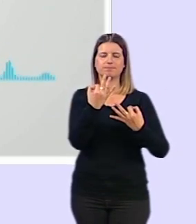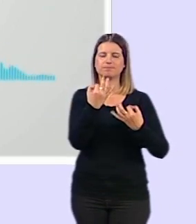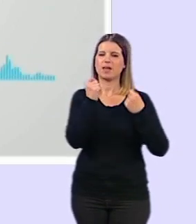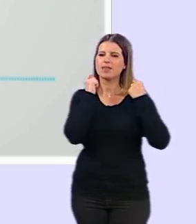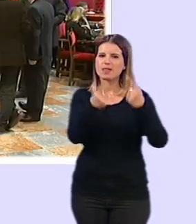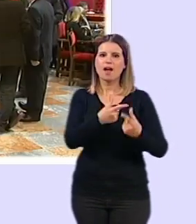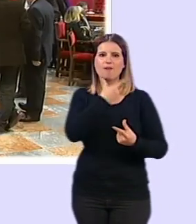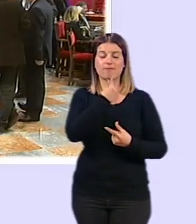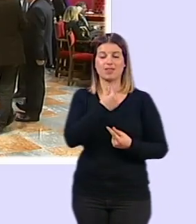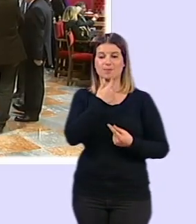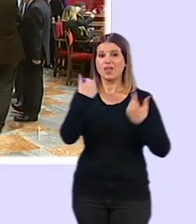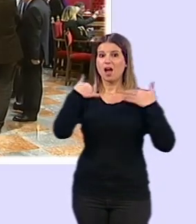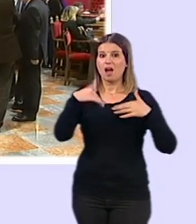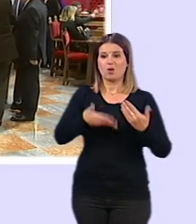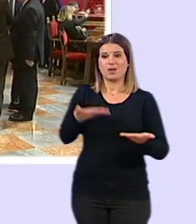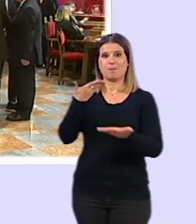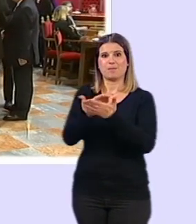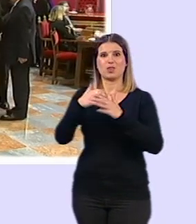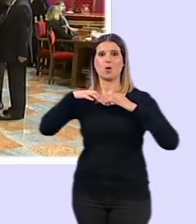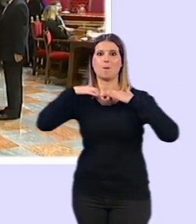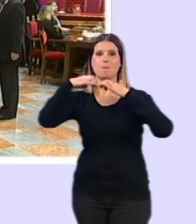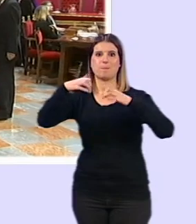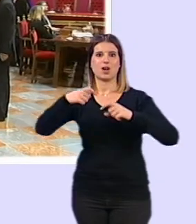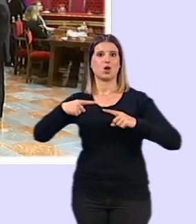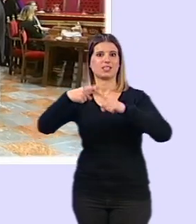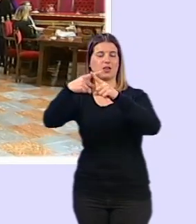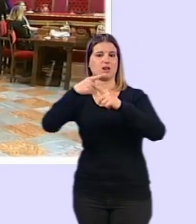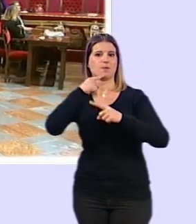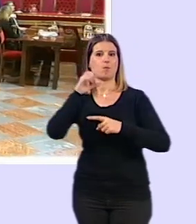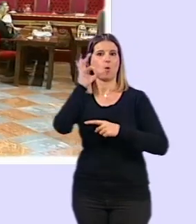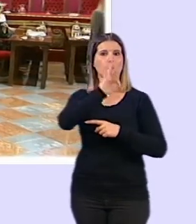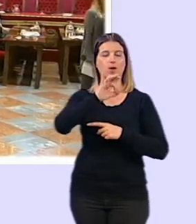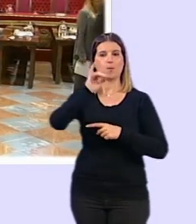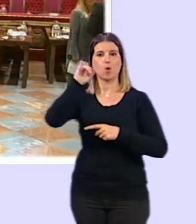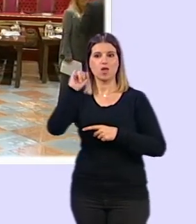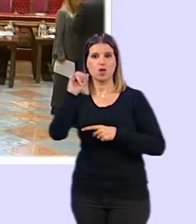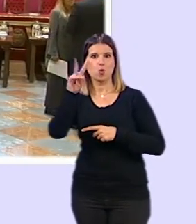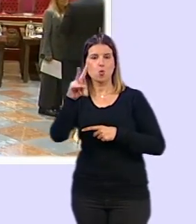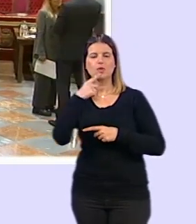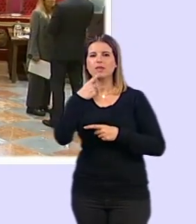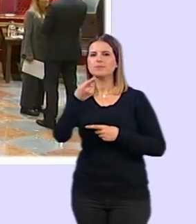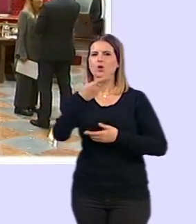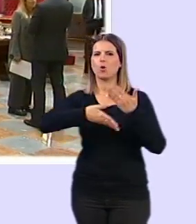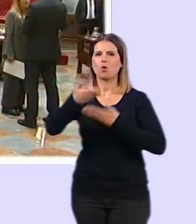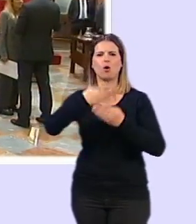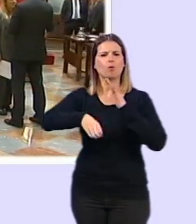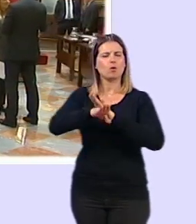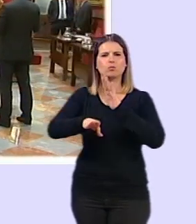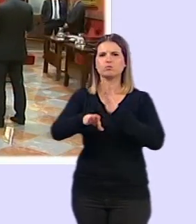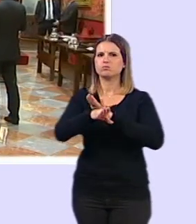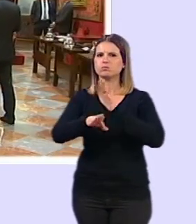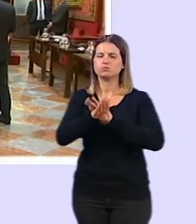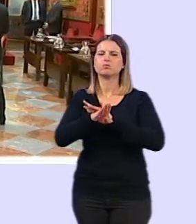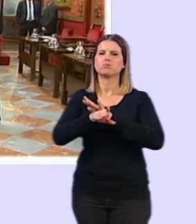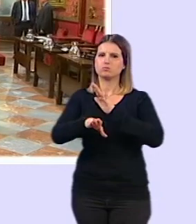facilitarla. A pesar de la petición de Pleno Extraordinario, Podemos Izquierda Unida recalca en su comunicado que su colaboración seguirá siendo absoluta y